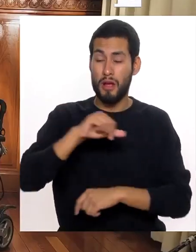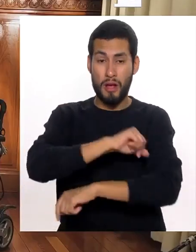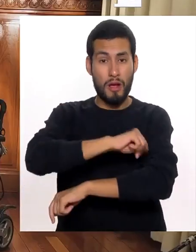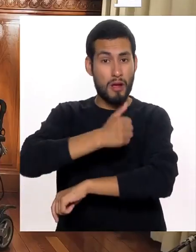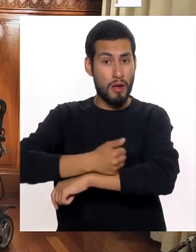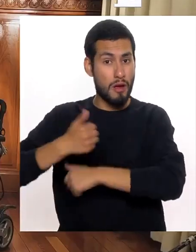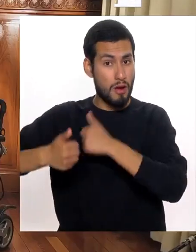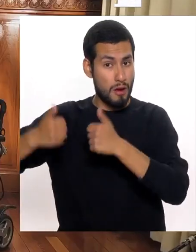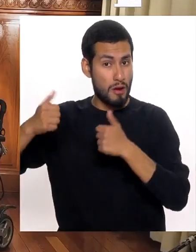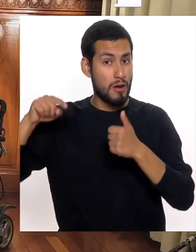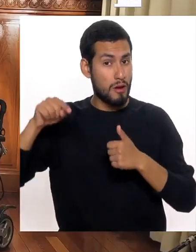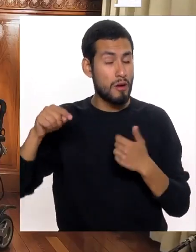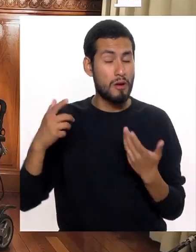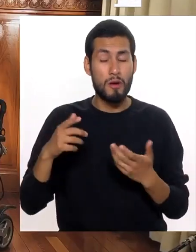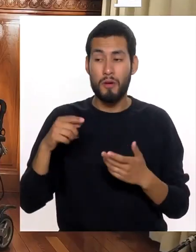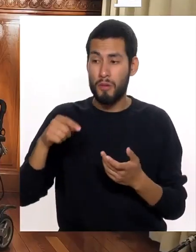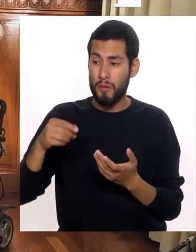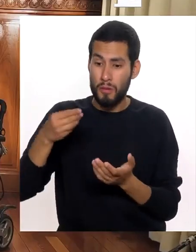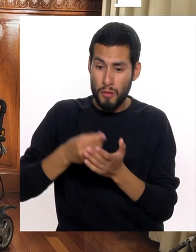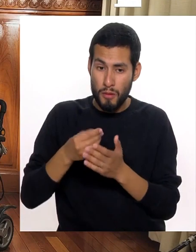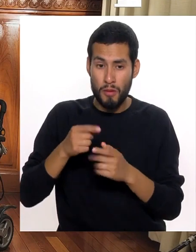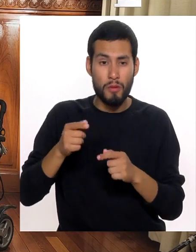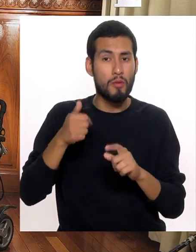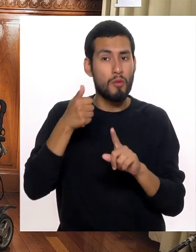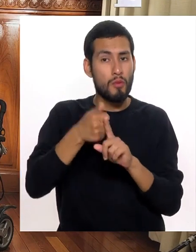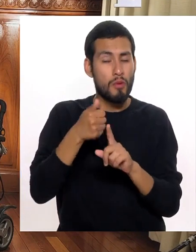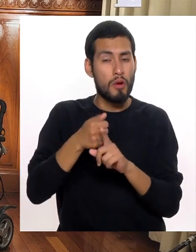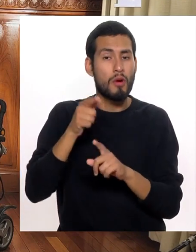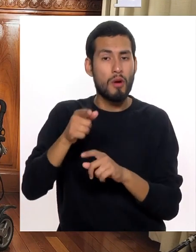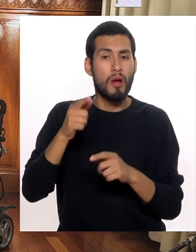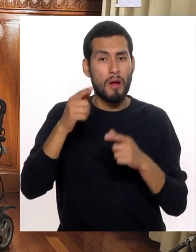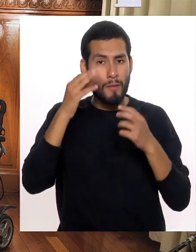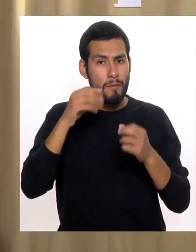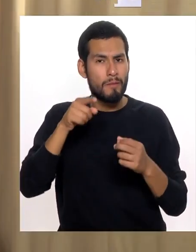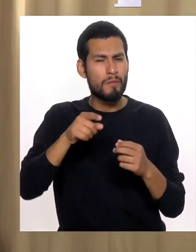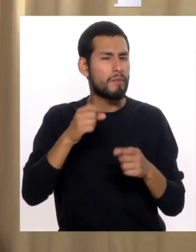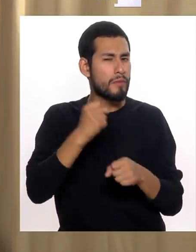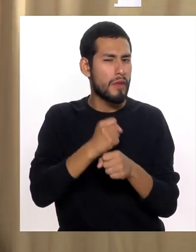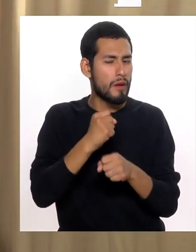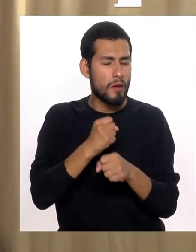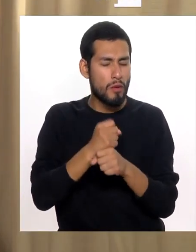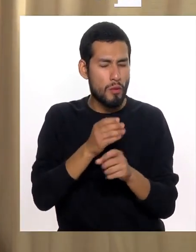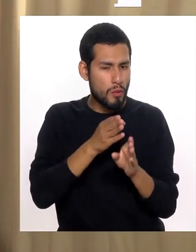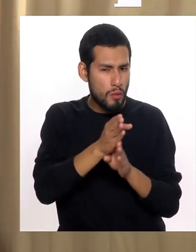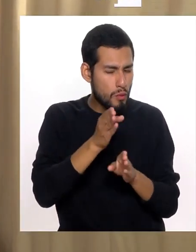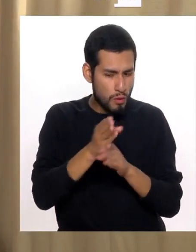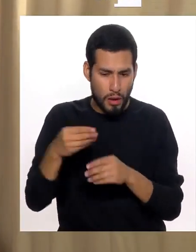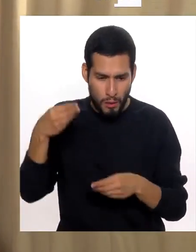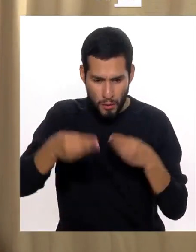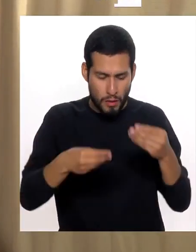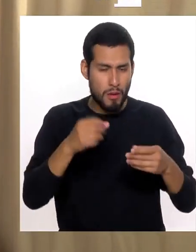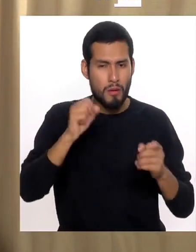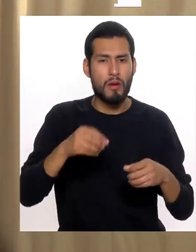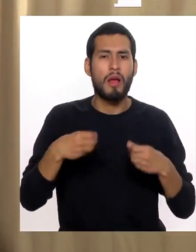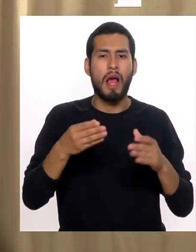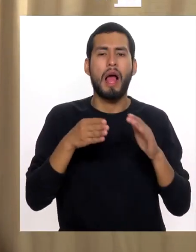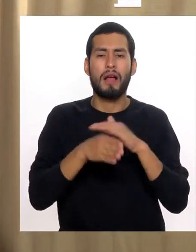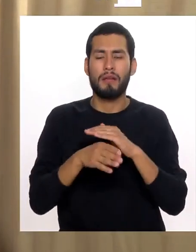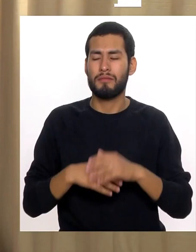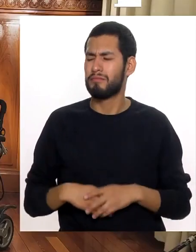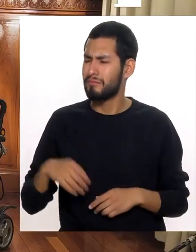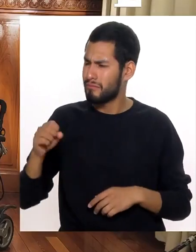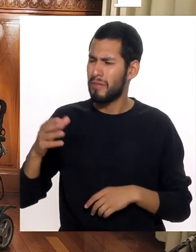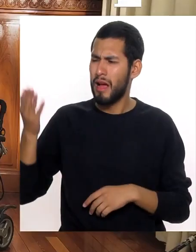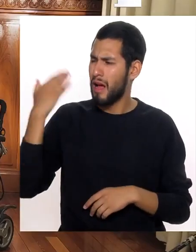Pero creo que las autoridades Ya están tomando también El presupuesto Que les corresponde A este tipo de trabajos ¿No? Sí, sí Para que tengamos